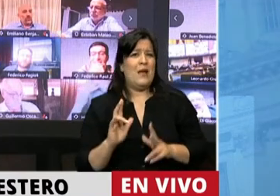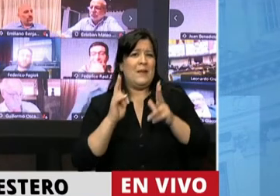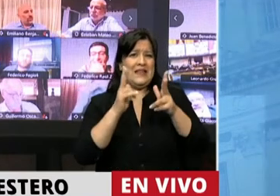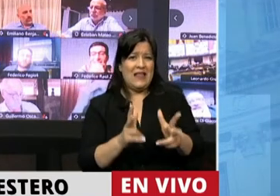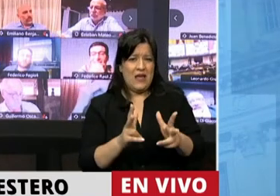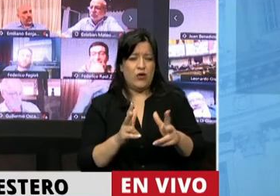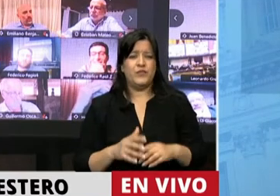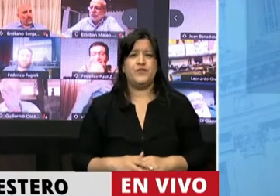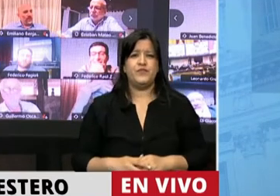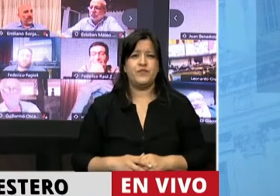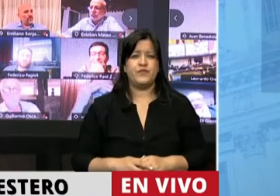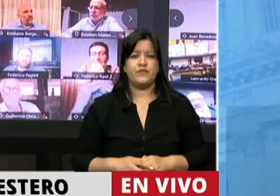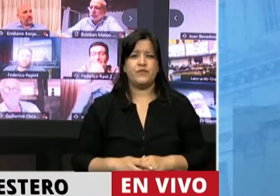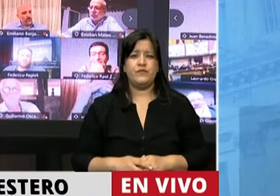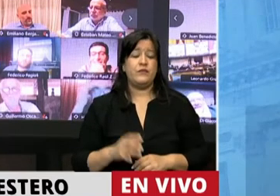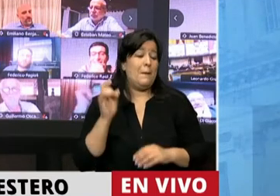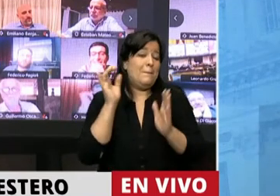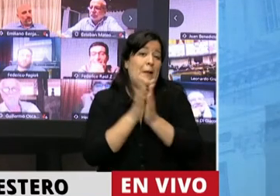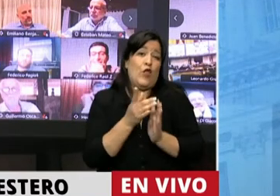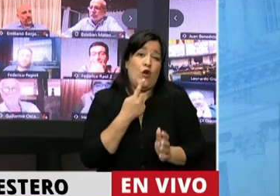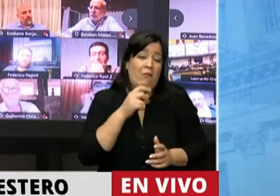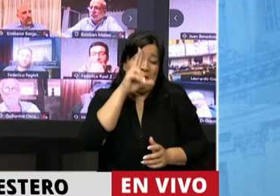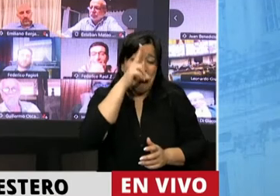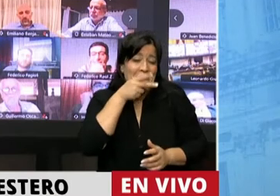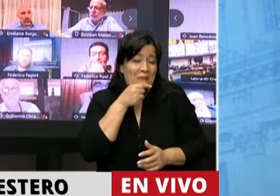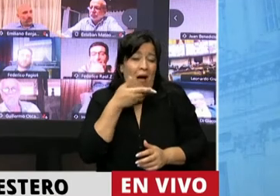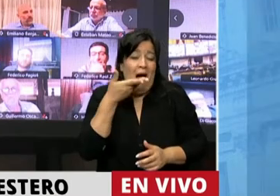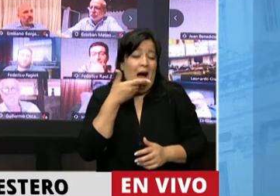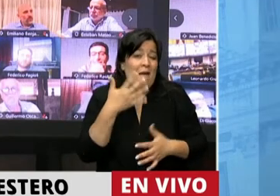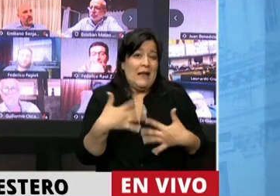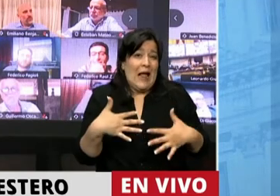presidente. Disculpen, no me he dado cuenta que hablé tanto.